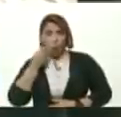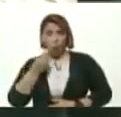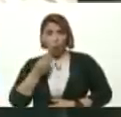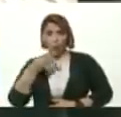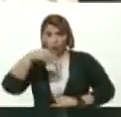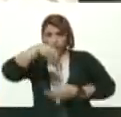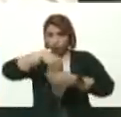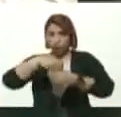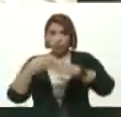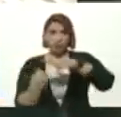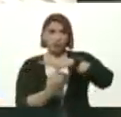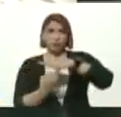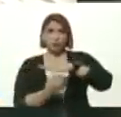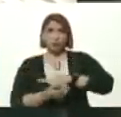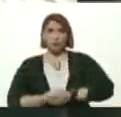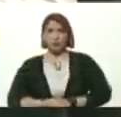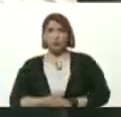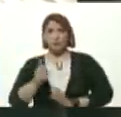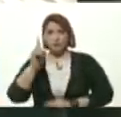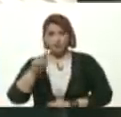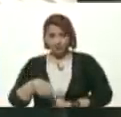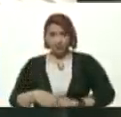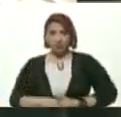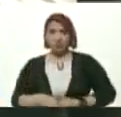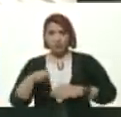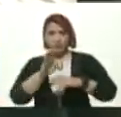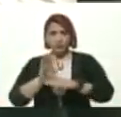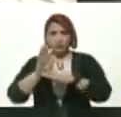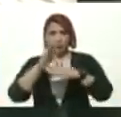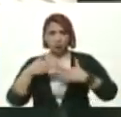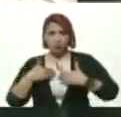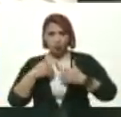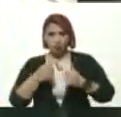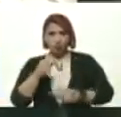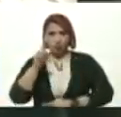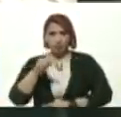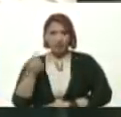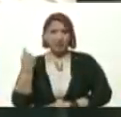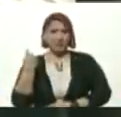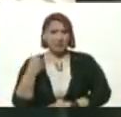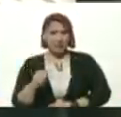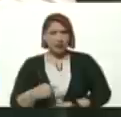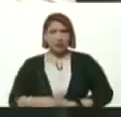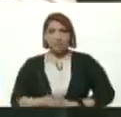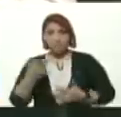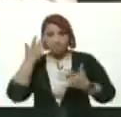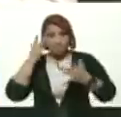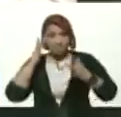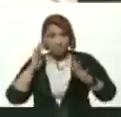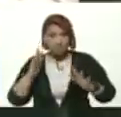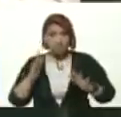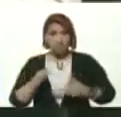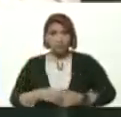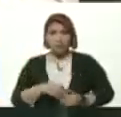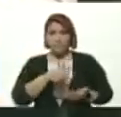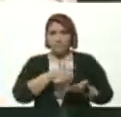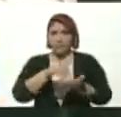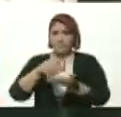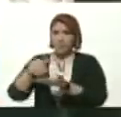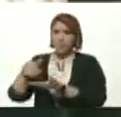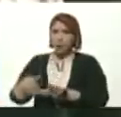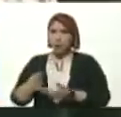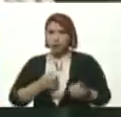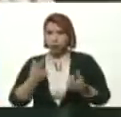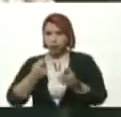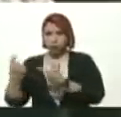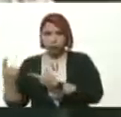la institución Además de eso La bioseguridad También tiene Previsto La distribución En esta misma